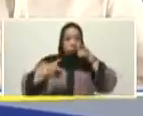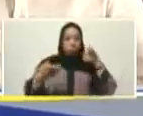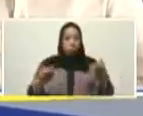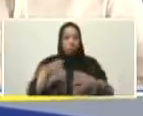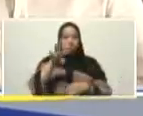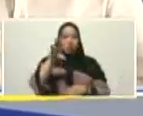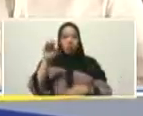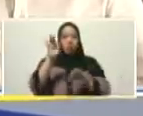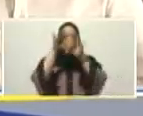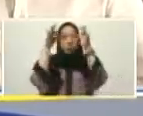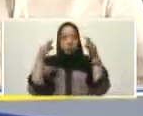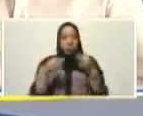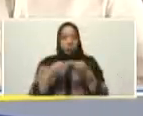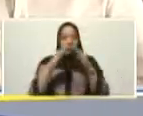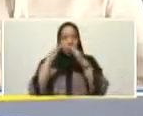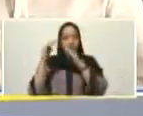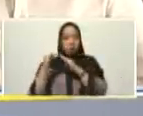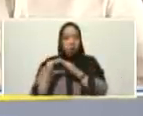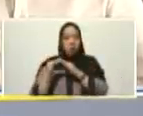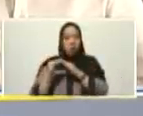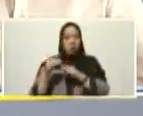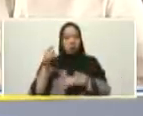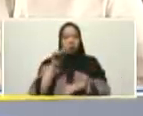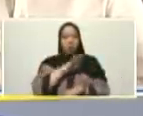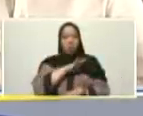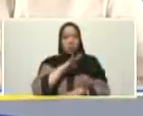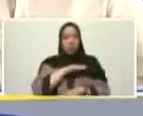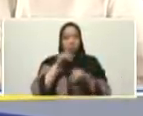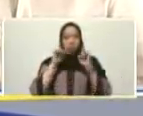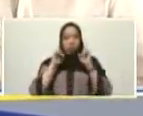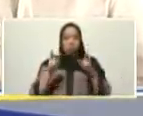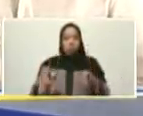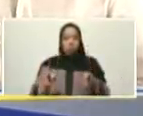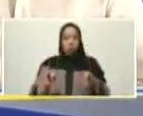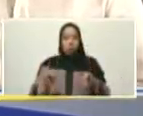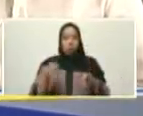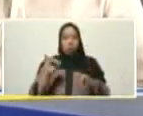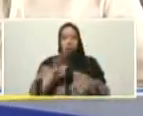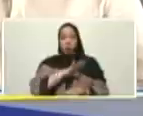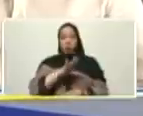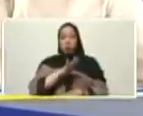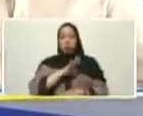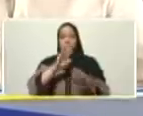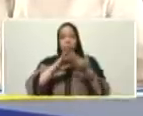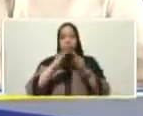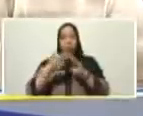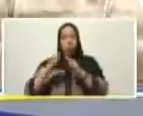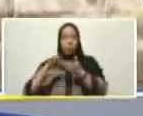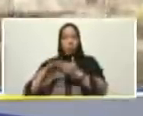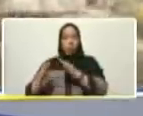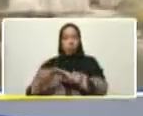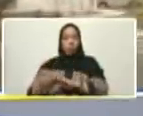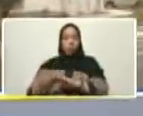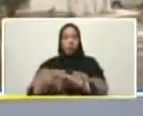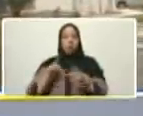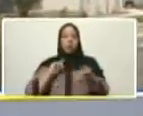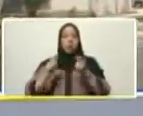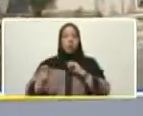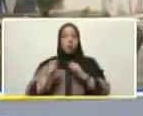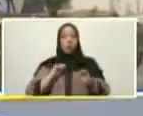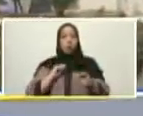viviendas en el propio terreno con la propia comunidad se construye